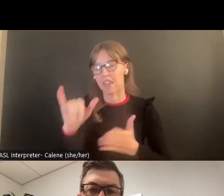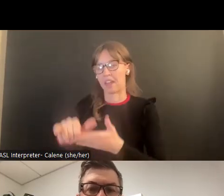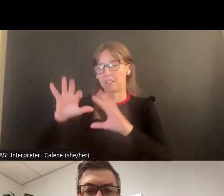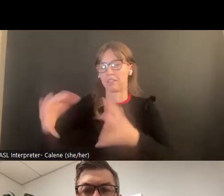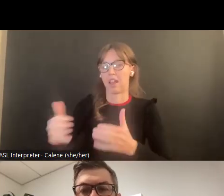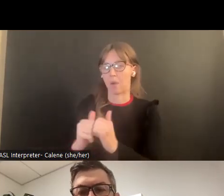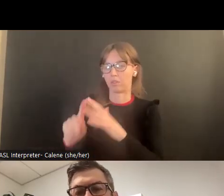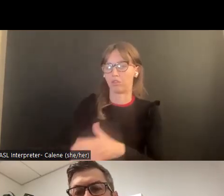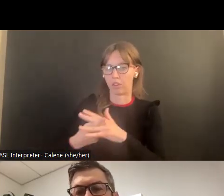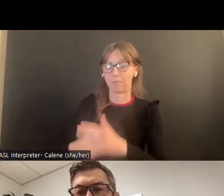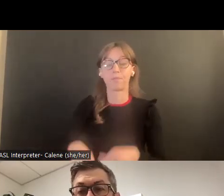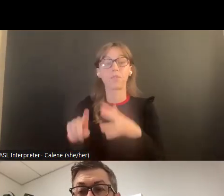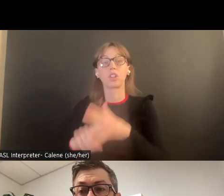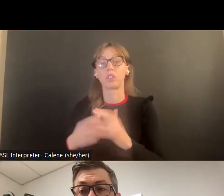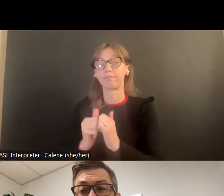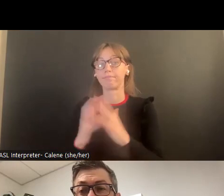LAP.